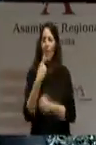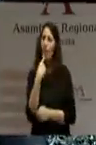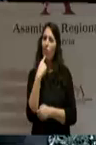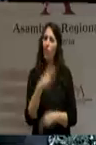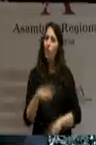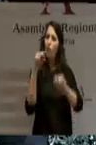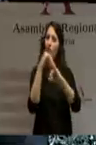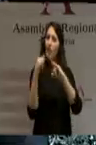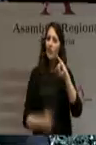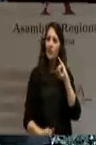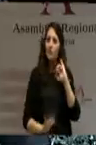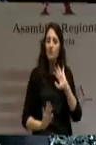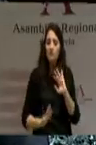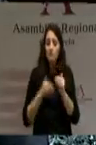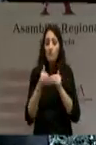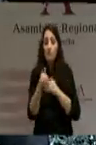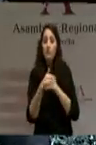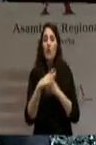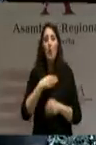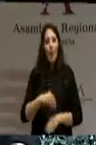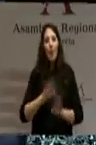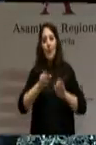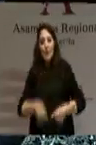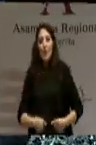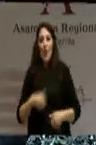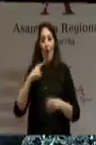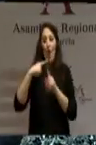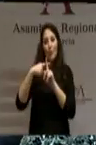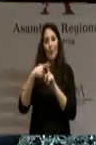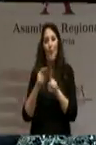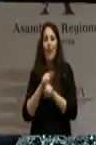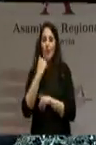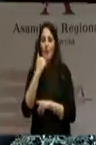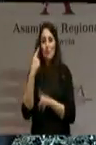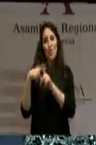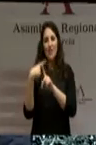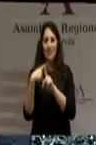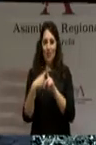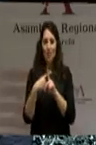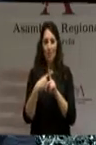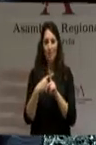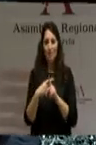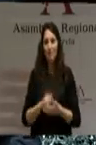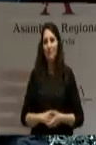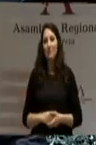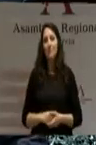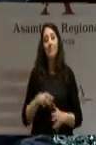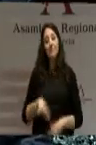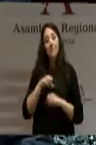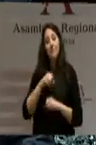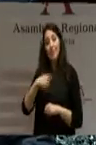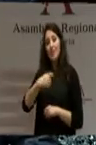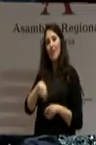y en el que podemos ir recobrando el optimismo. Asume la presidencia con la ilusión de sacar a la región